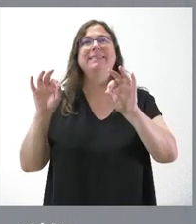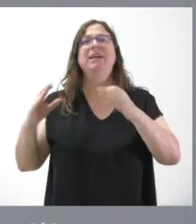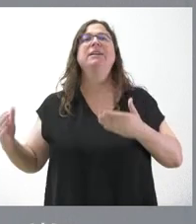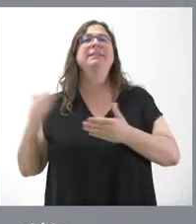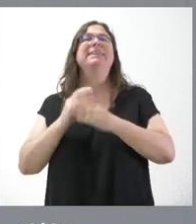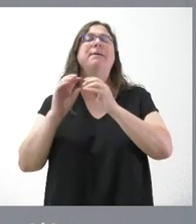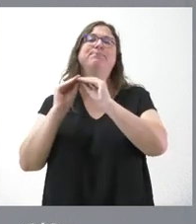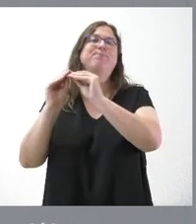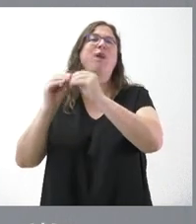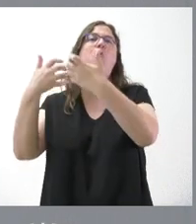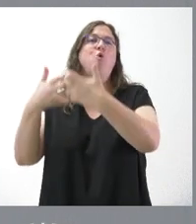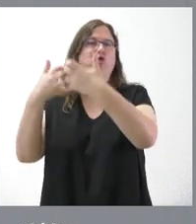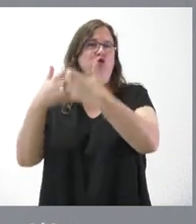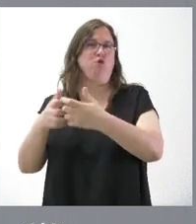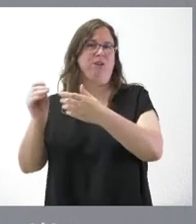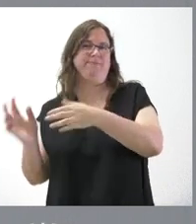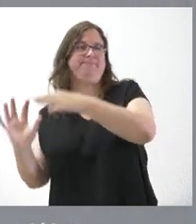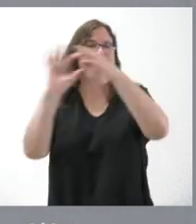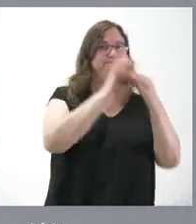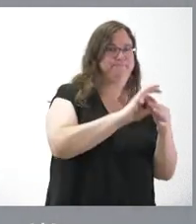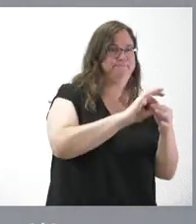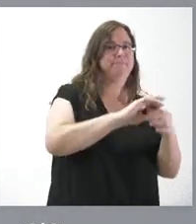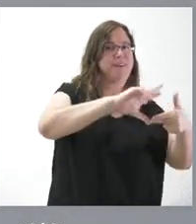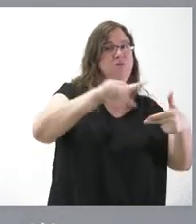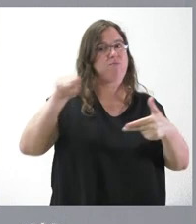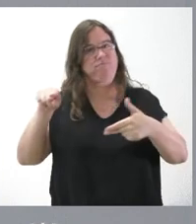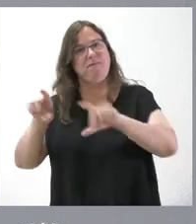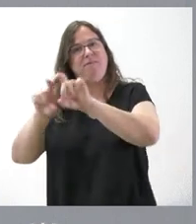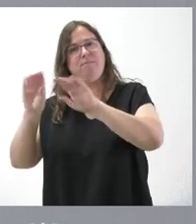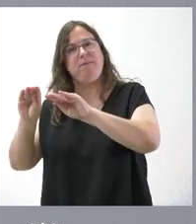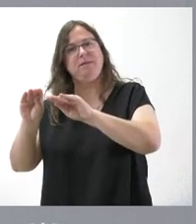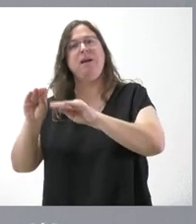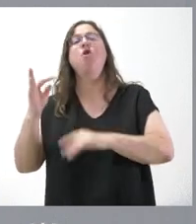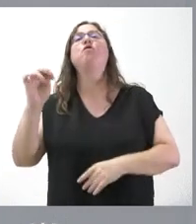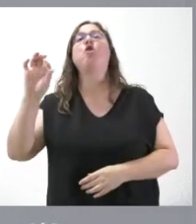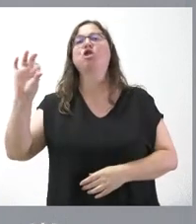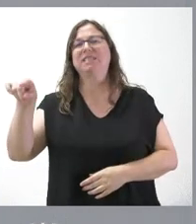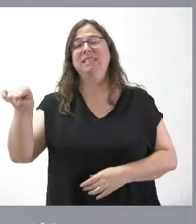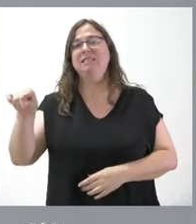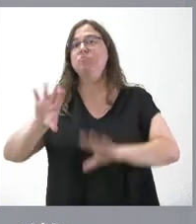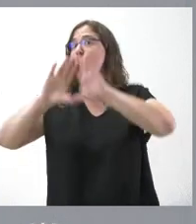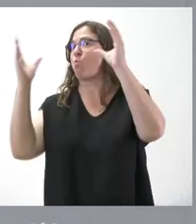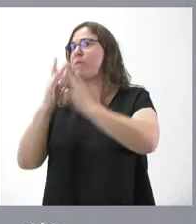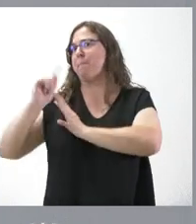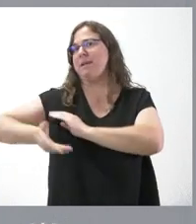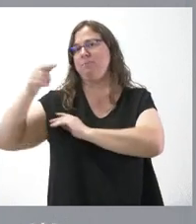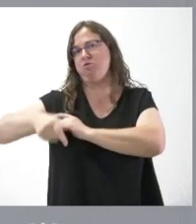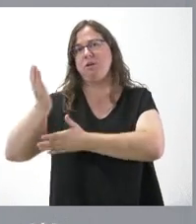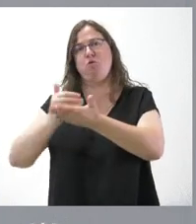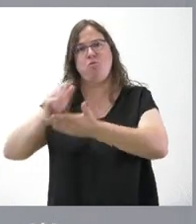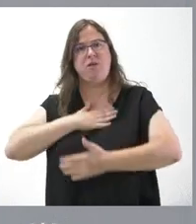fábrica de motores de Renault, que es la más importante que en este momento Horse tiene a nivel mundial, la que está ubicada en nuestra comunidad autónoma.